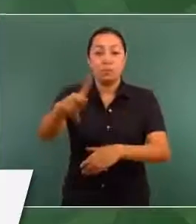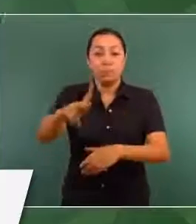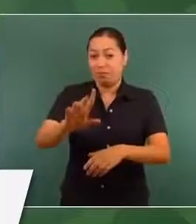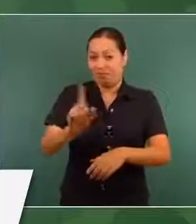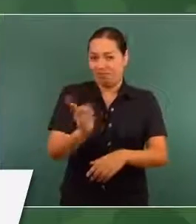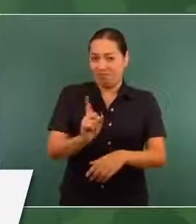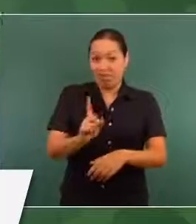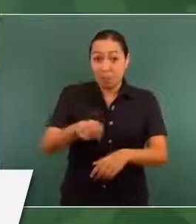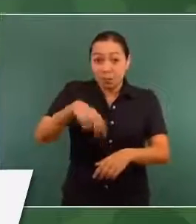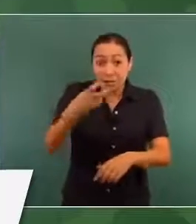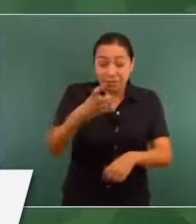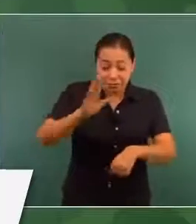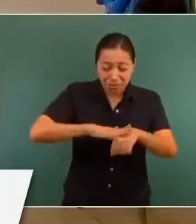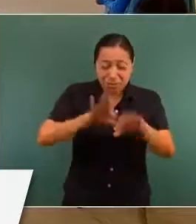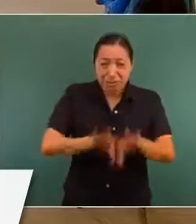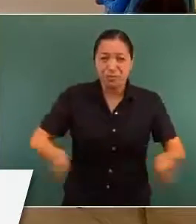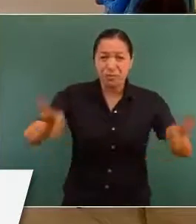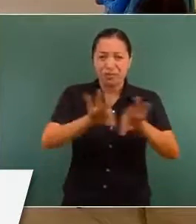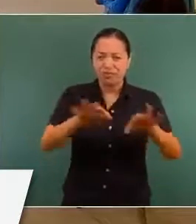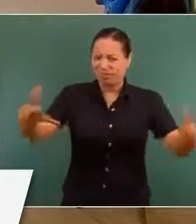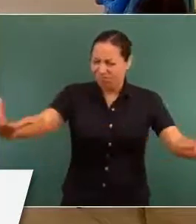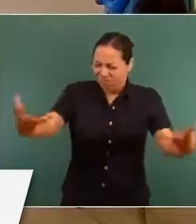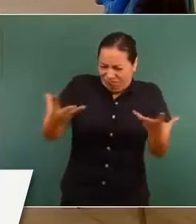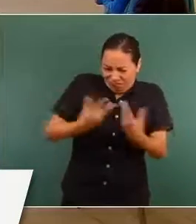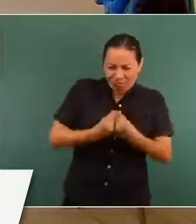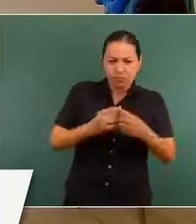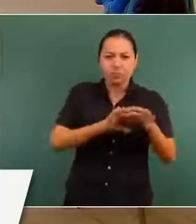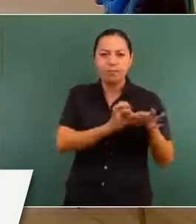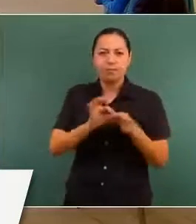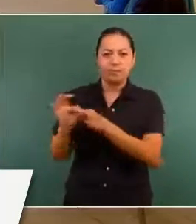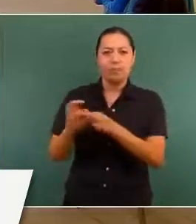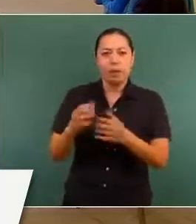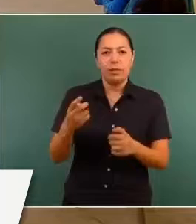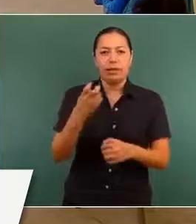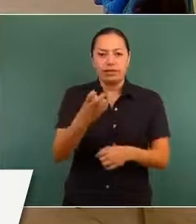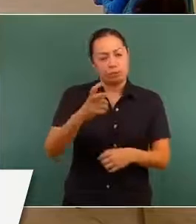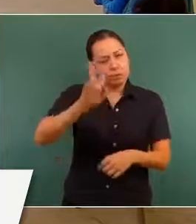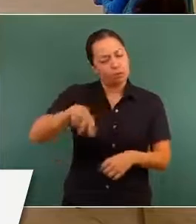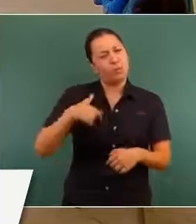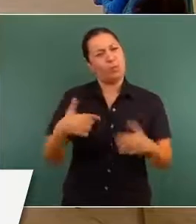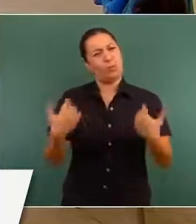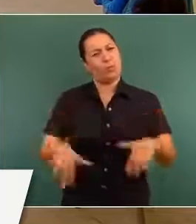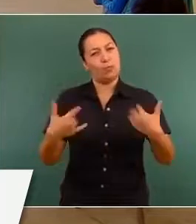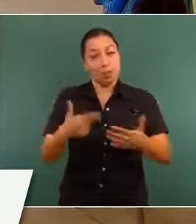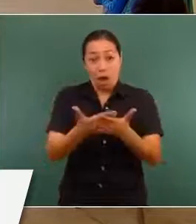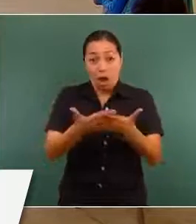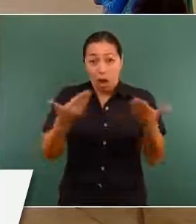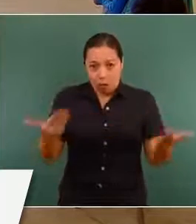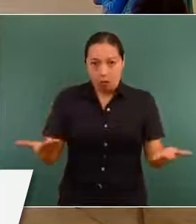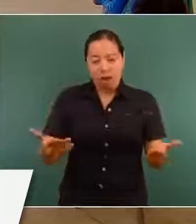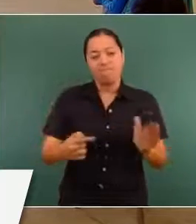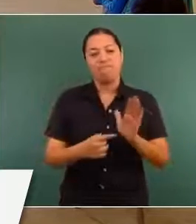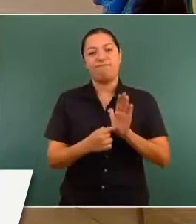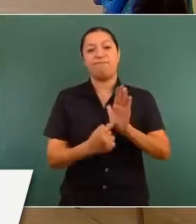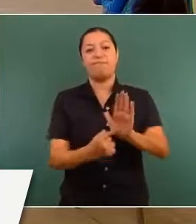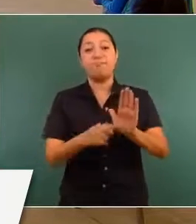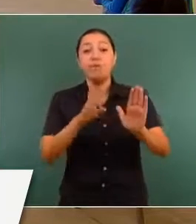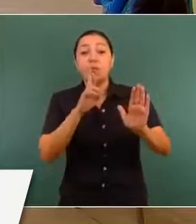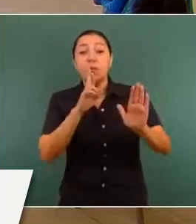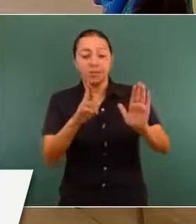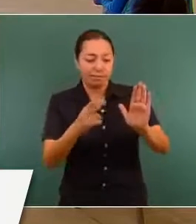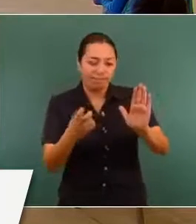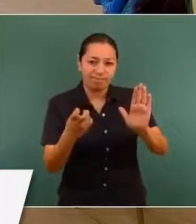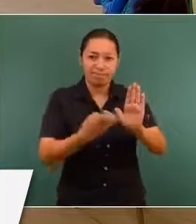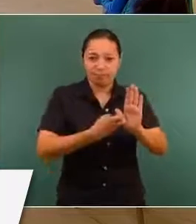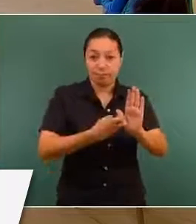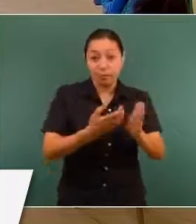la aplaudimos, la reconocemos y ahí están los resultados. Por eso destaco el lugar que ahorita tiene nuestro